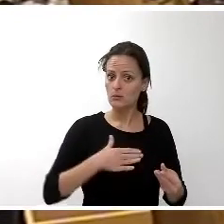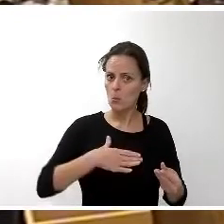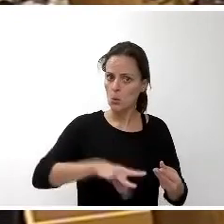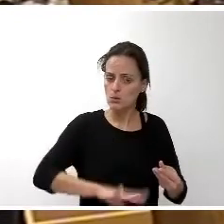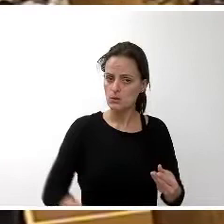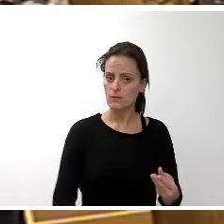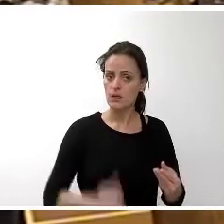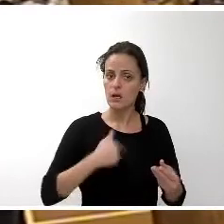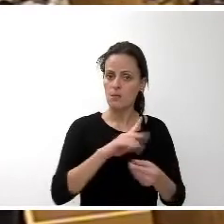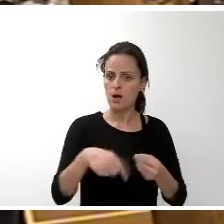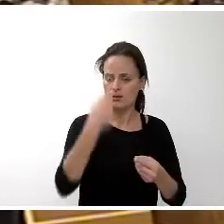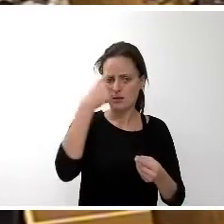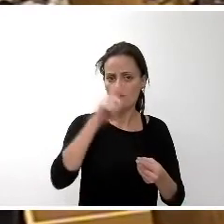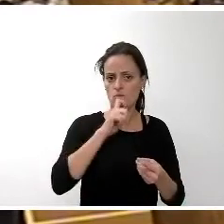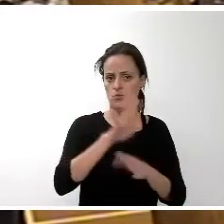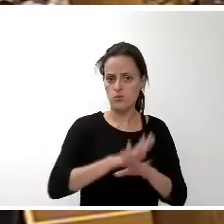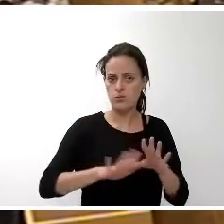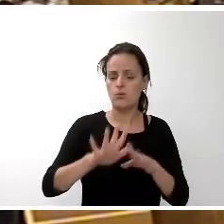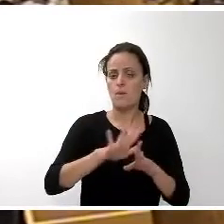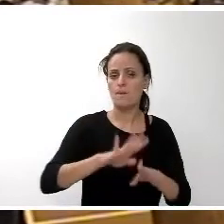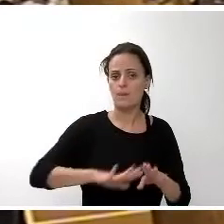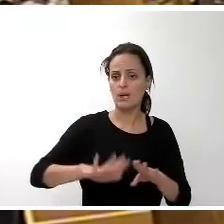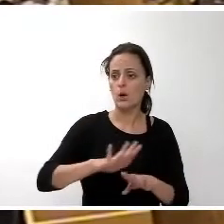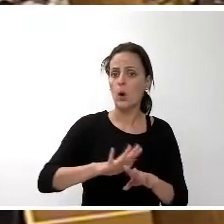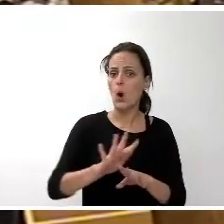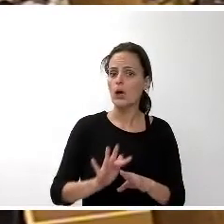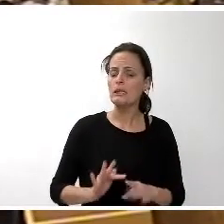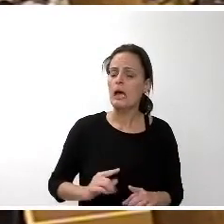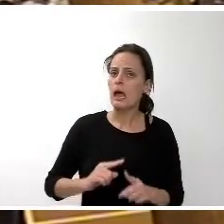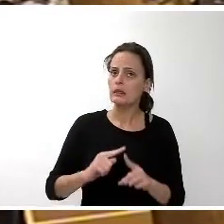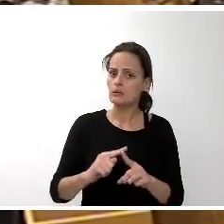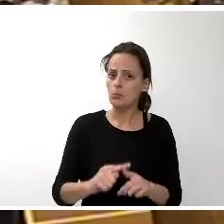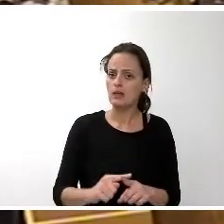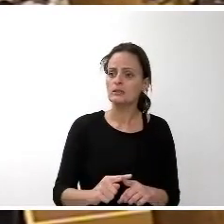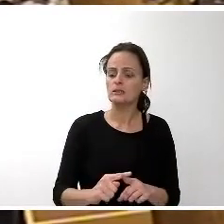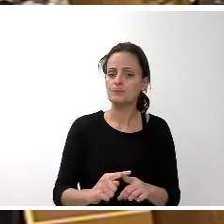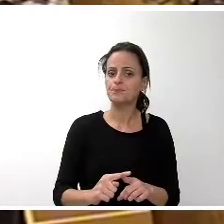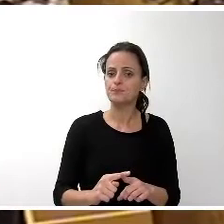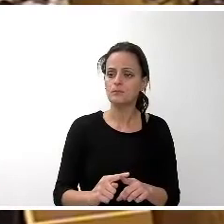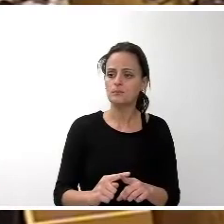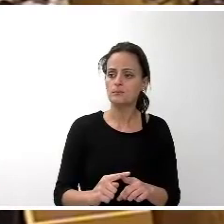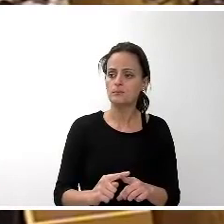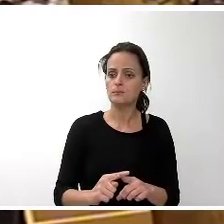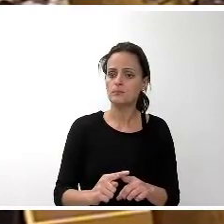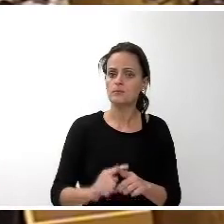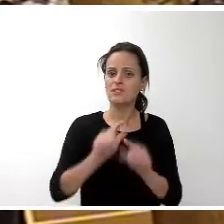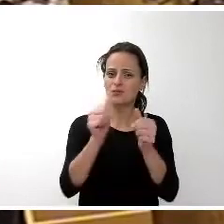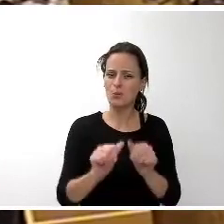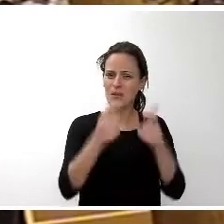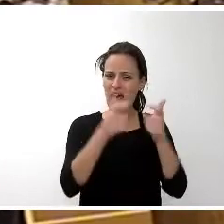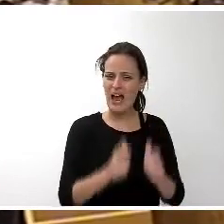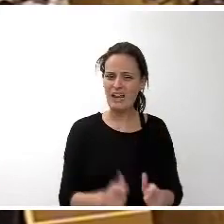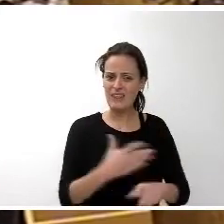además ha tenido que encajar una nueva una nueva distribución de las áreas del cabildo